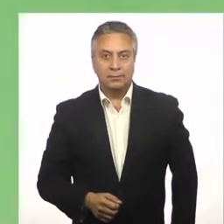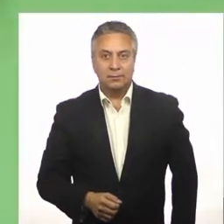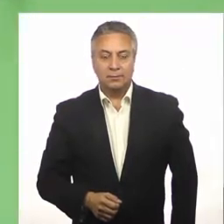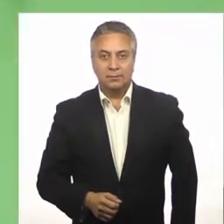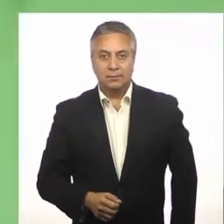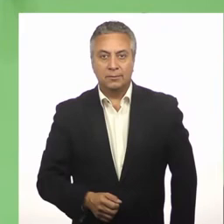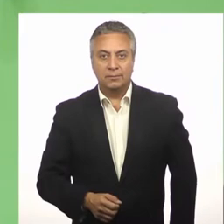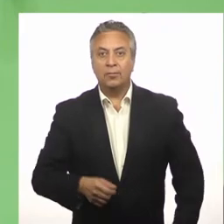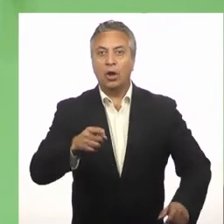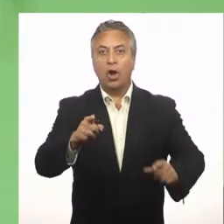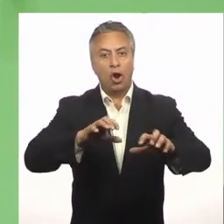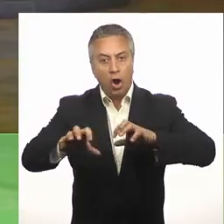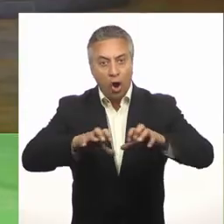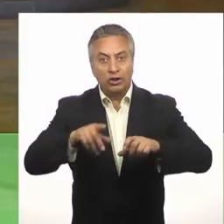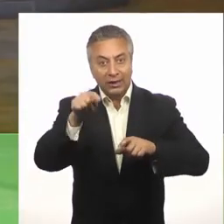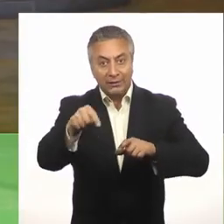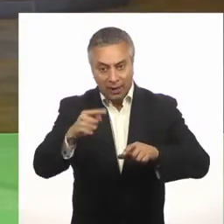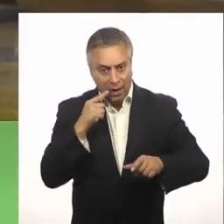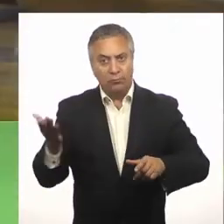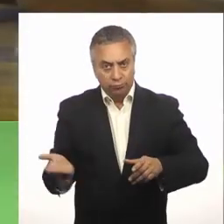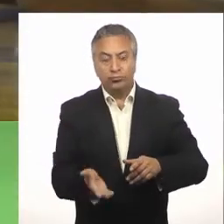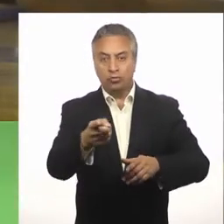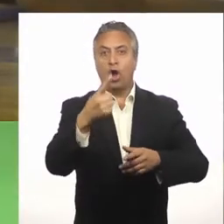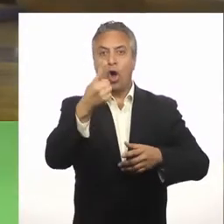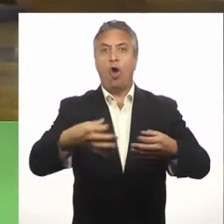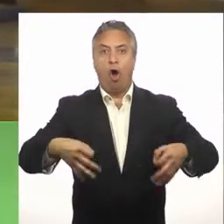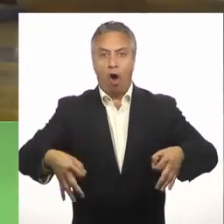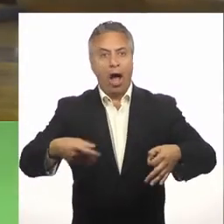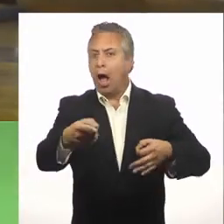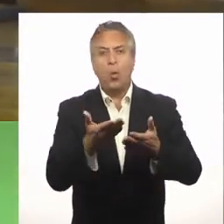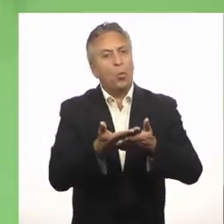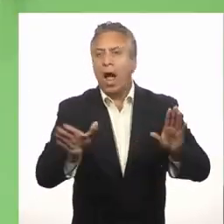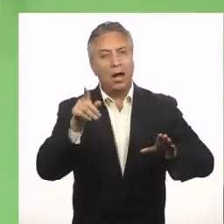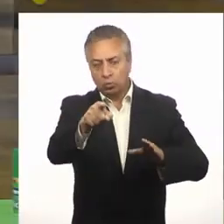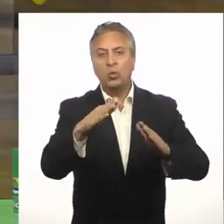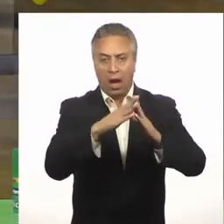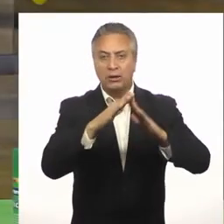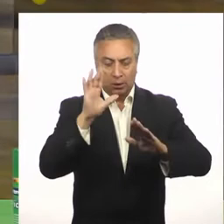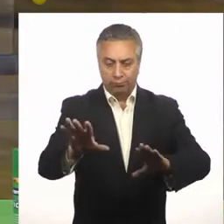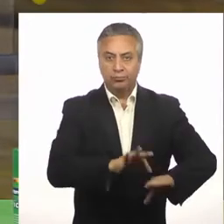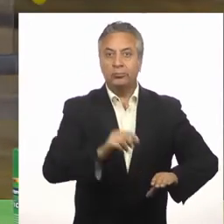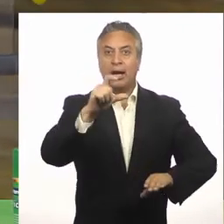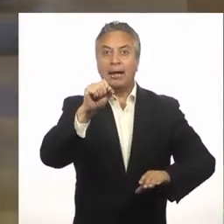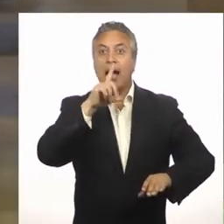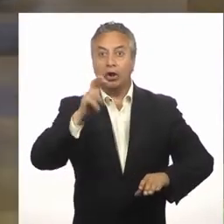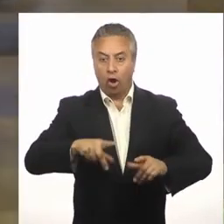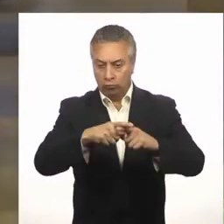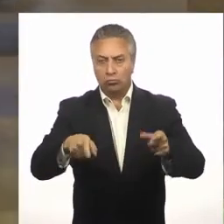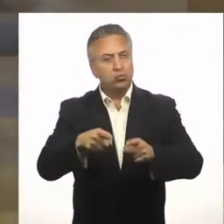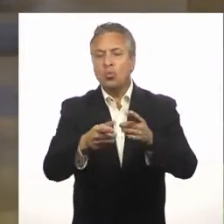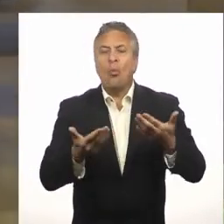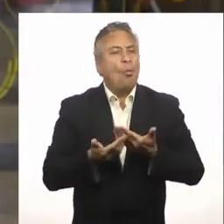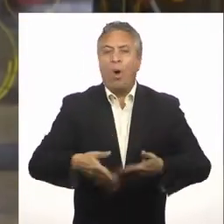Los materiales para esta actividad son Una hoja, puede ser cualquier hoja que encuentres en tu casa. Cartón, también puede ser cualquier